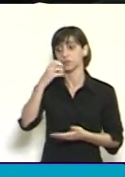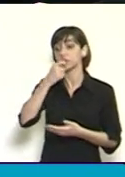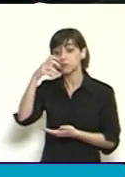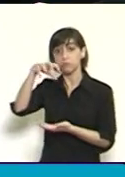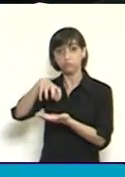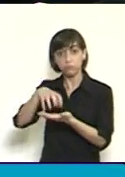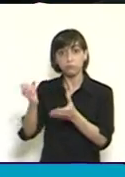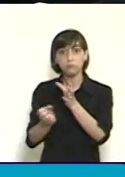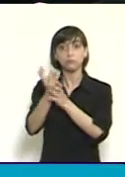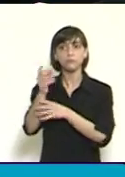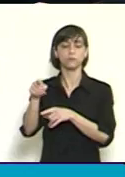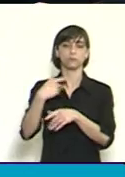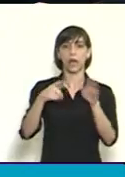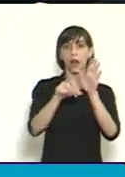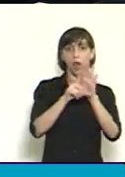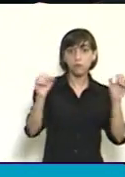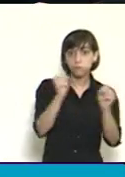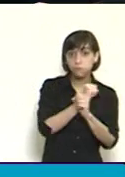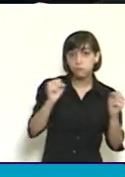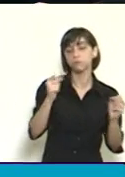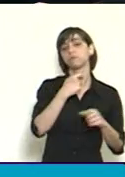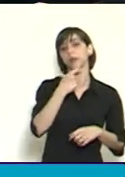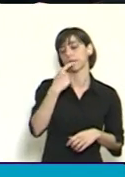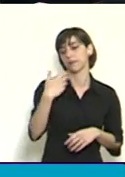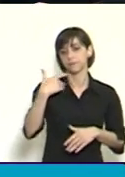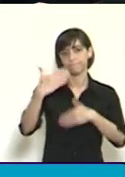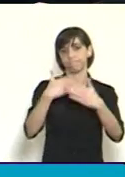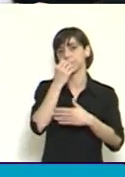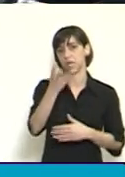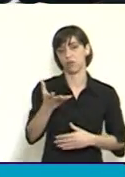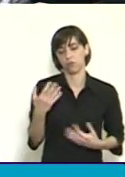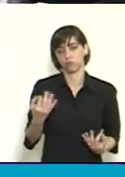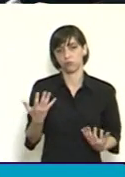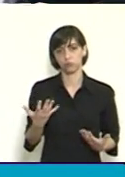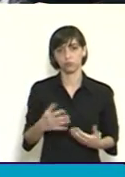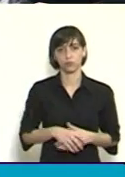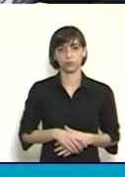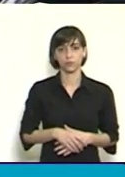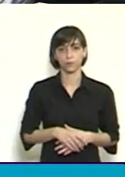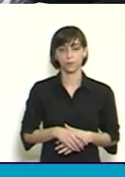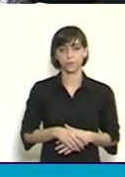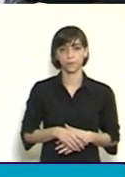sea sancionada prontamente, sea completado su trámite parlamentario.